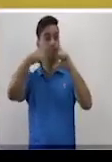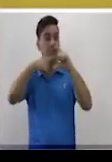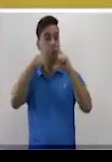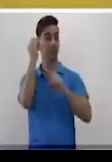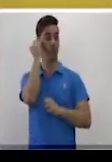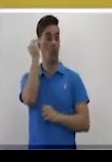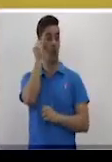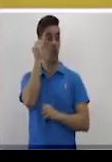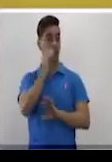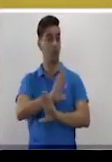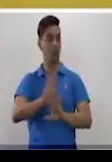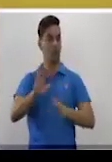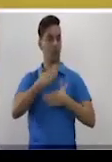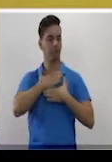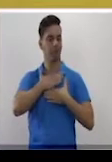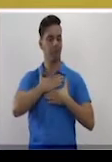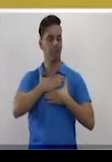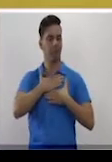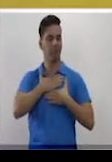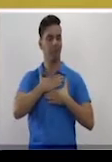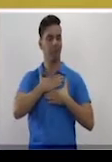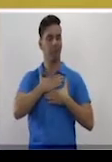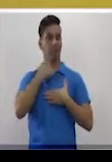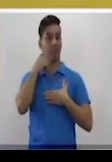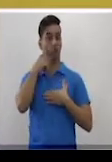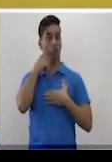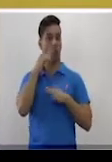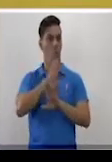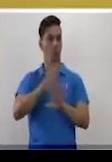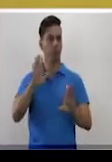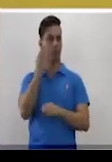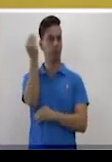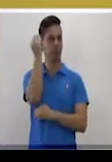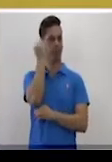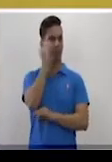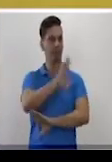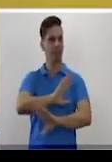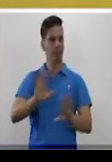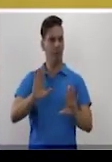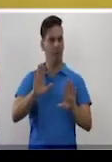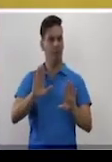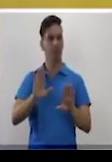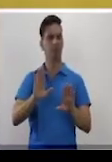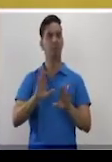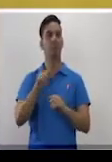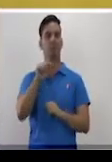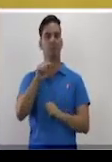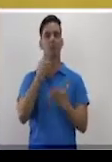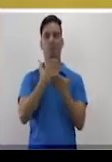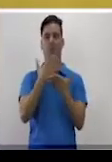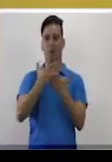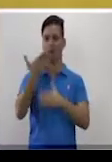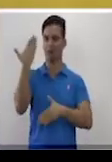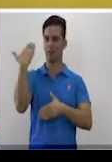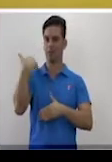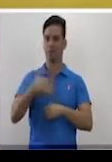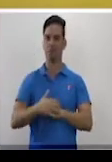propios para ti. O sea, los debes haber adquirido durante todas estas clases.